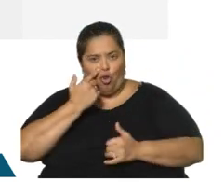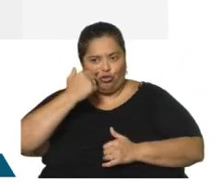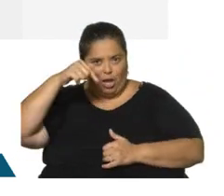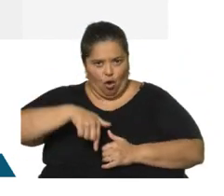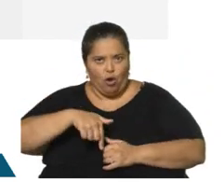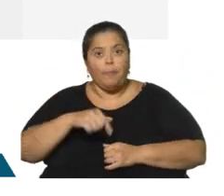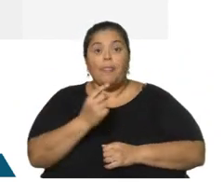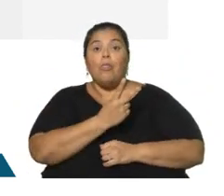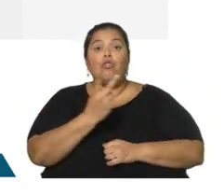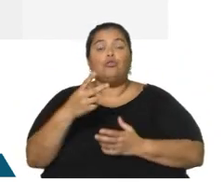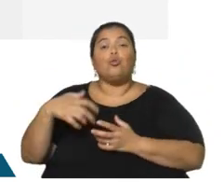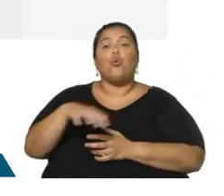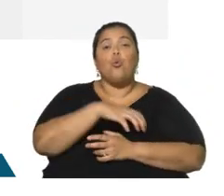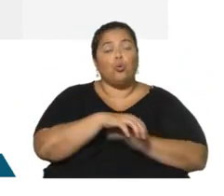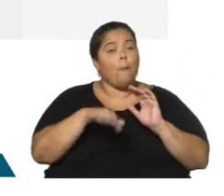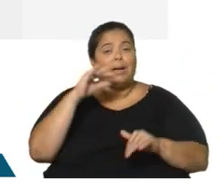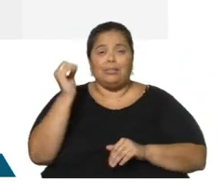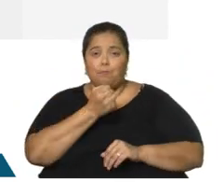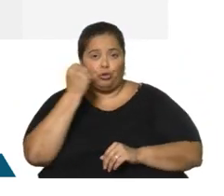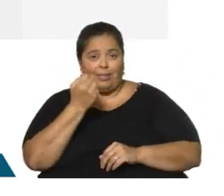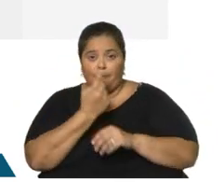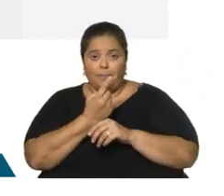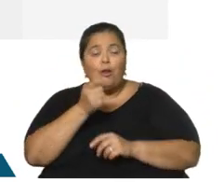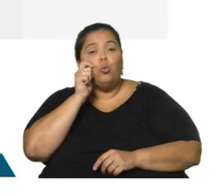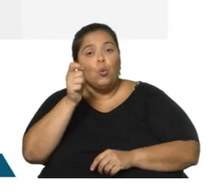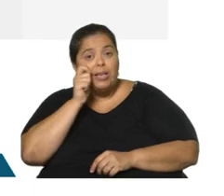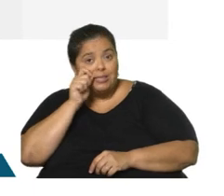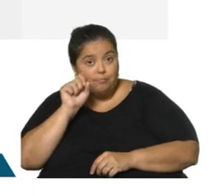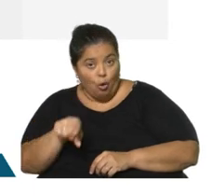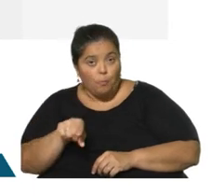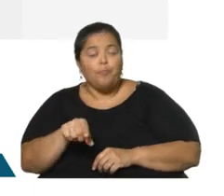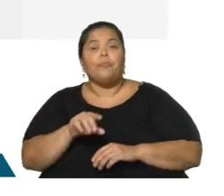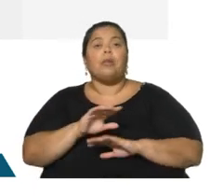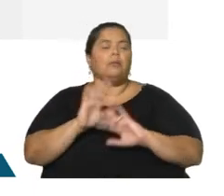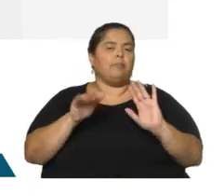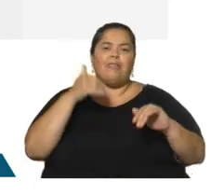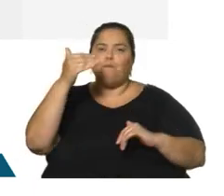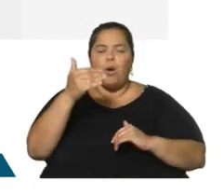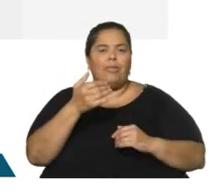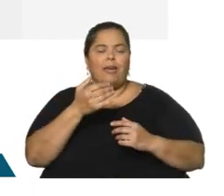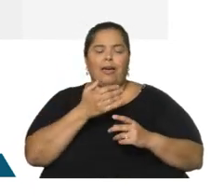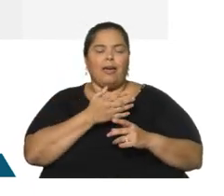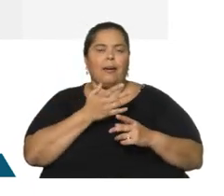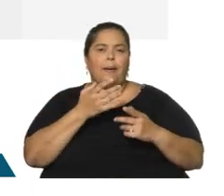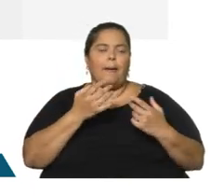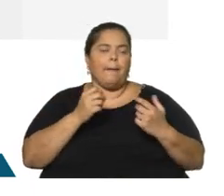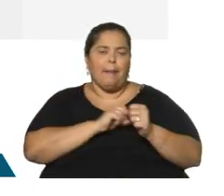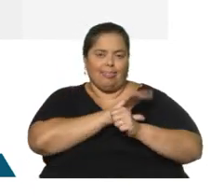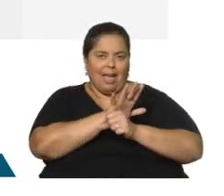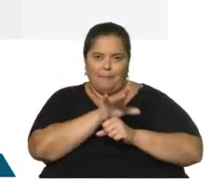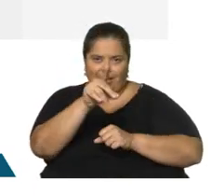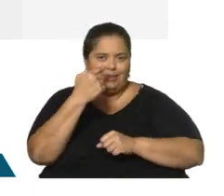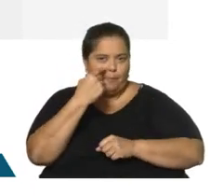acá tenemos dos de los rubros que son clave. Por un lado, el turismo, como decíamos, con el rebote post-pandemia, es notorio en esa gráfica de